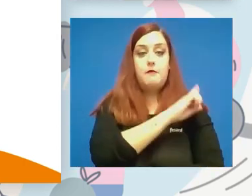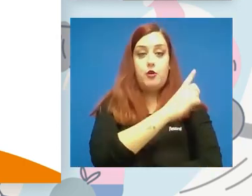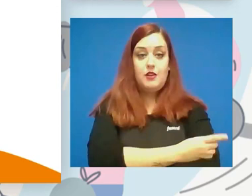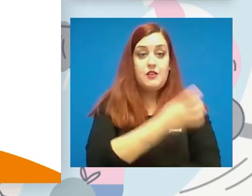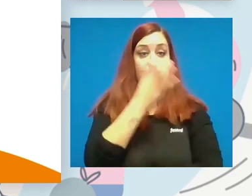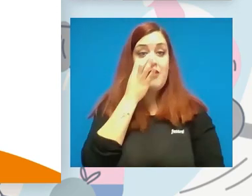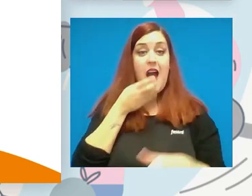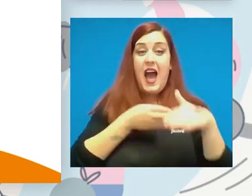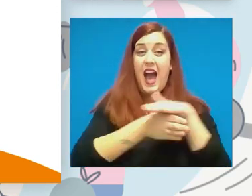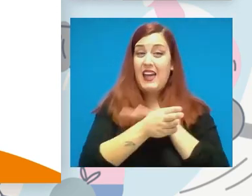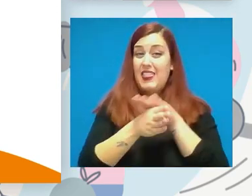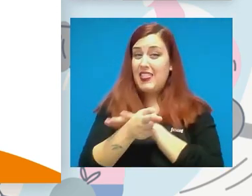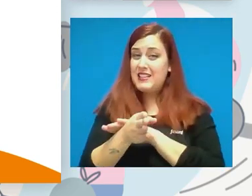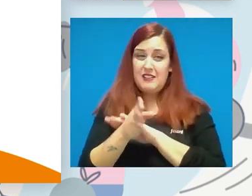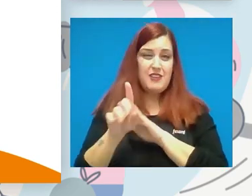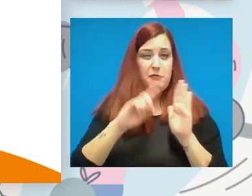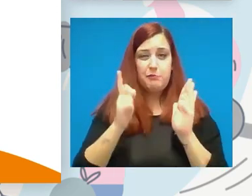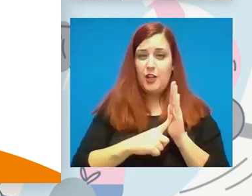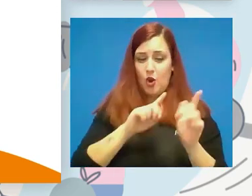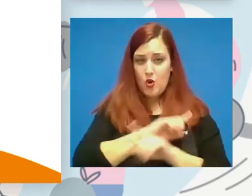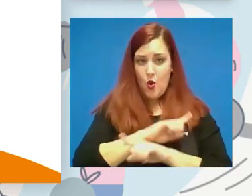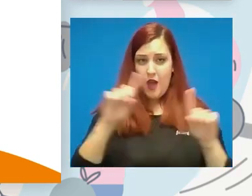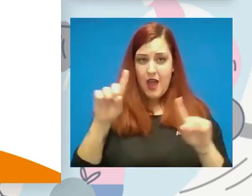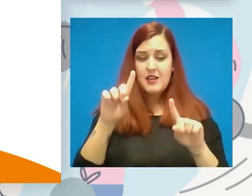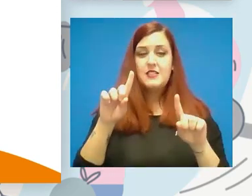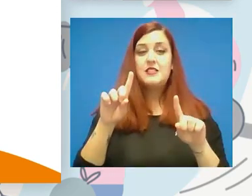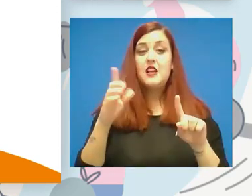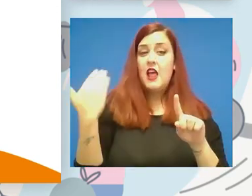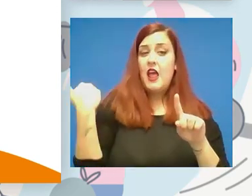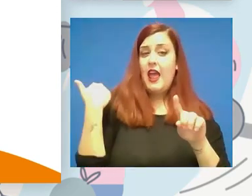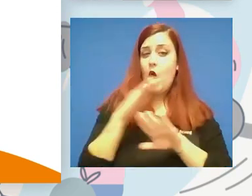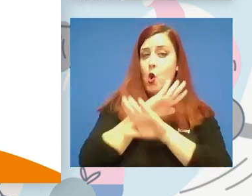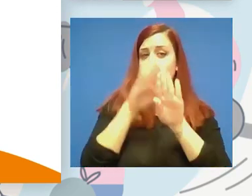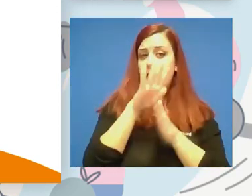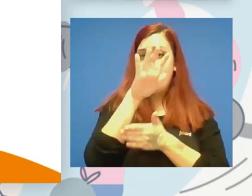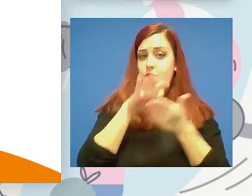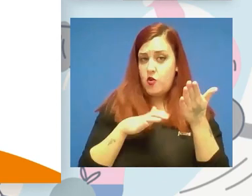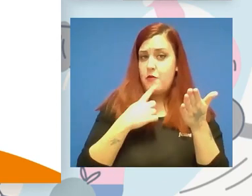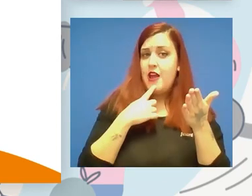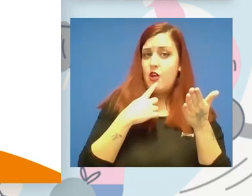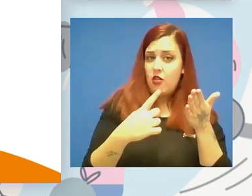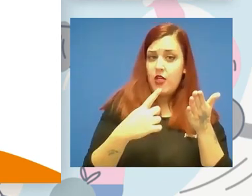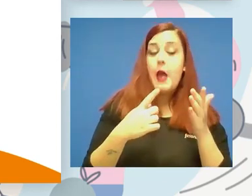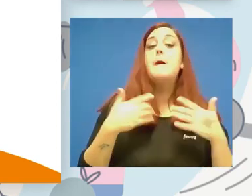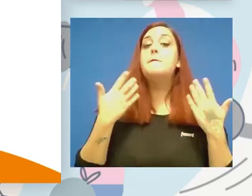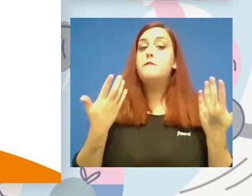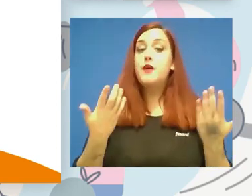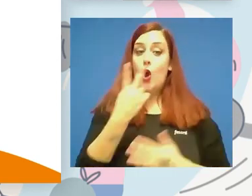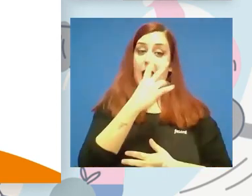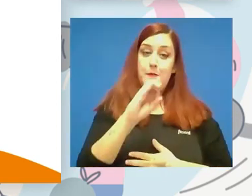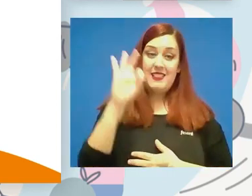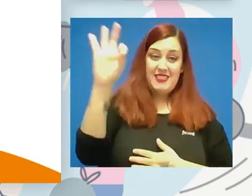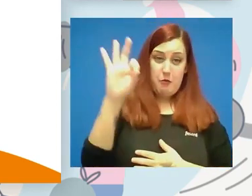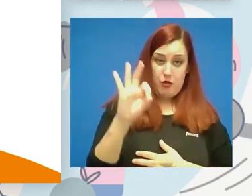accesibles. Según el censo de instalaciones deportivas, el último vigente, que es de hace bastantes años, pero nos dice que solamente el 20%,